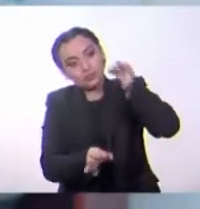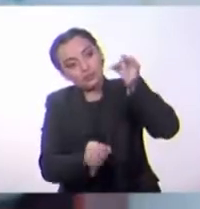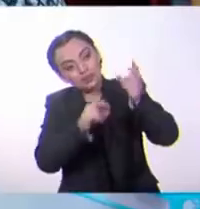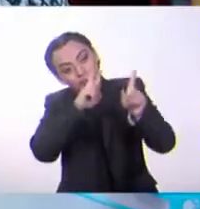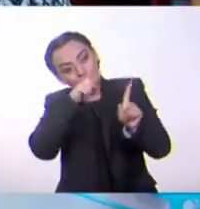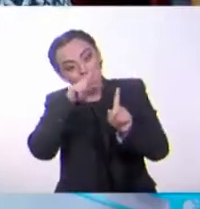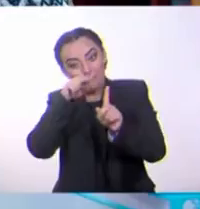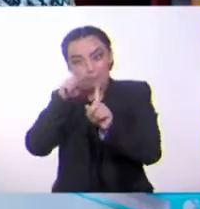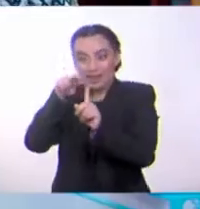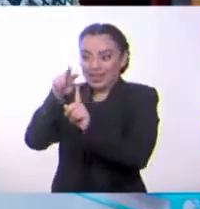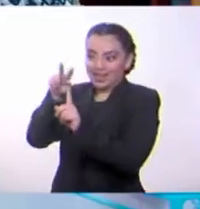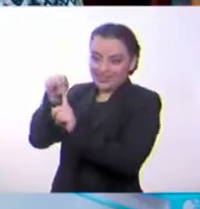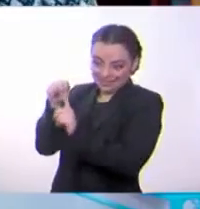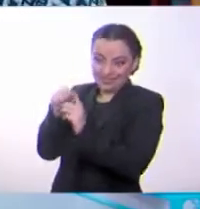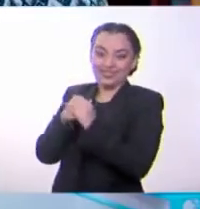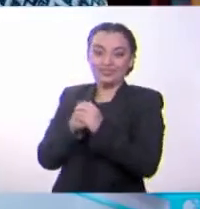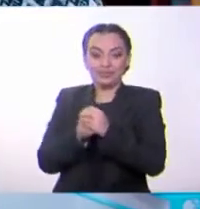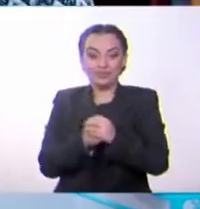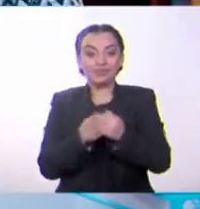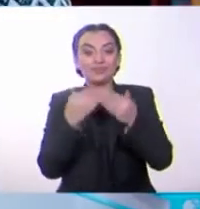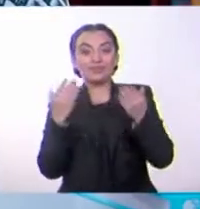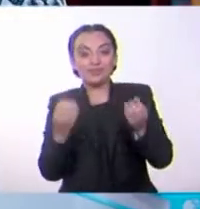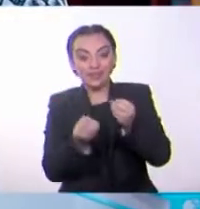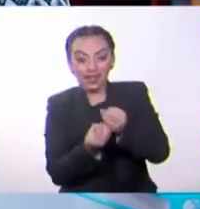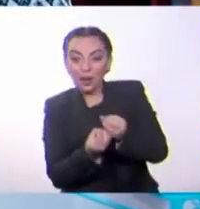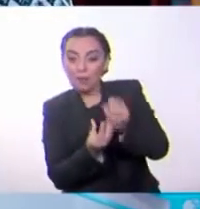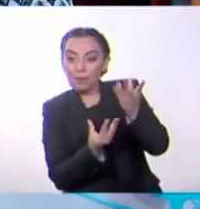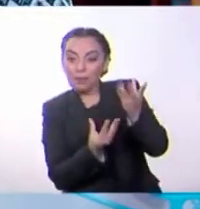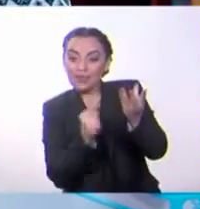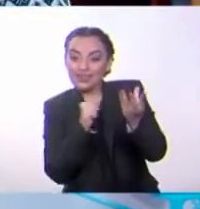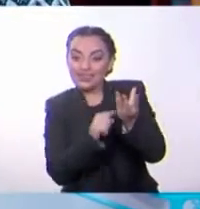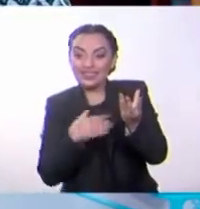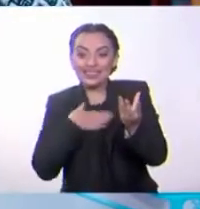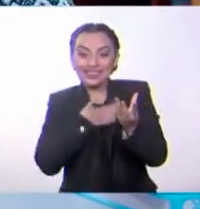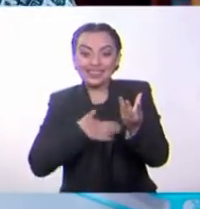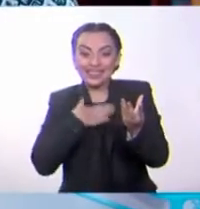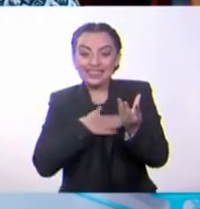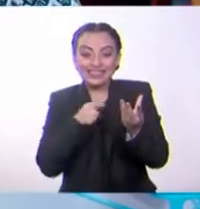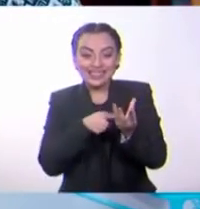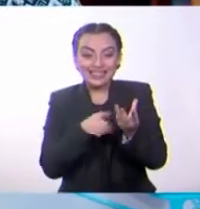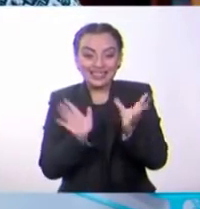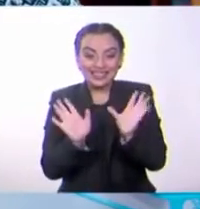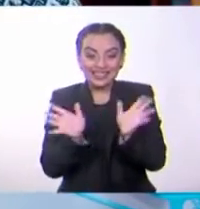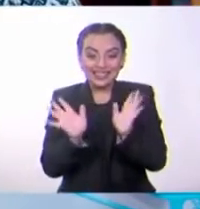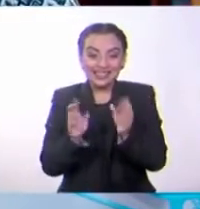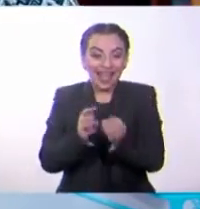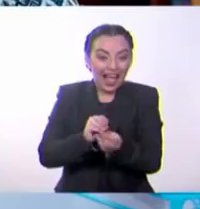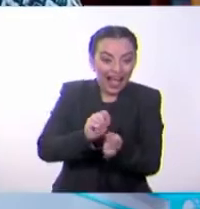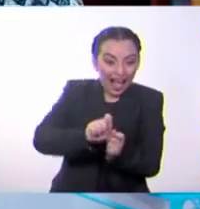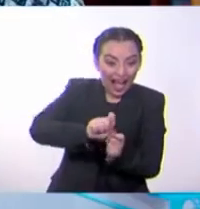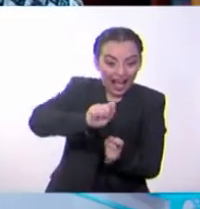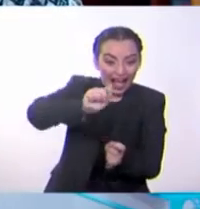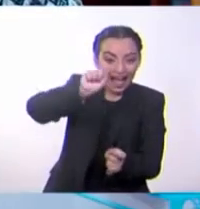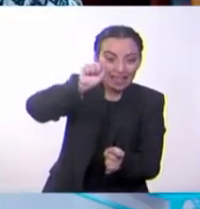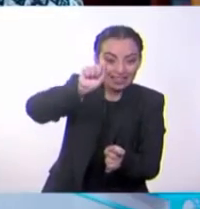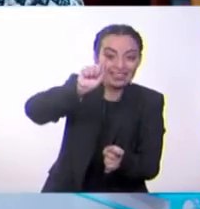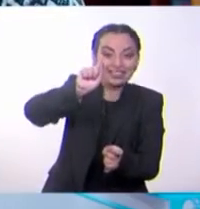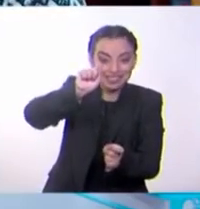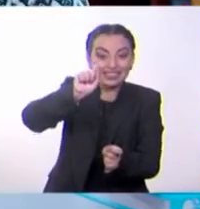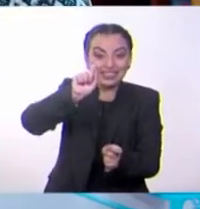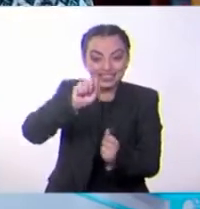bambúes. ¡Ey! Parece que te has emocionado un poco. Y también se ve que has crecido. Te veo más alto.